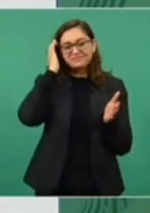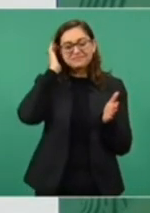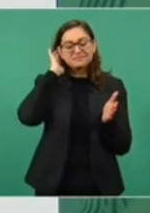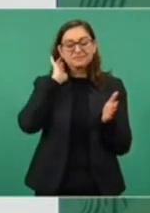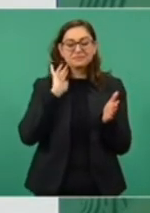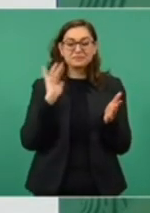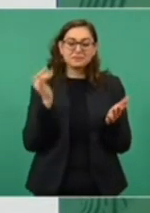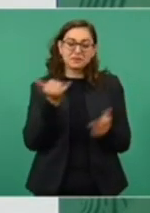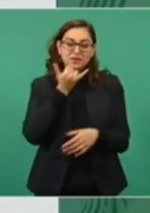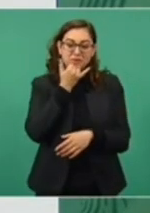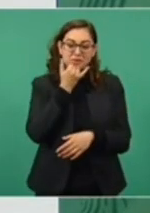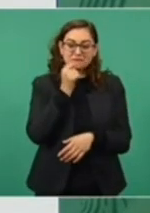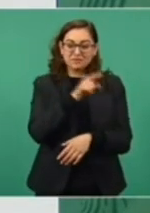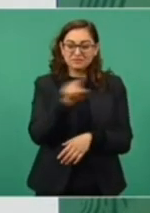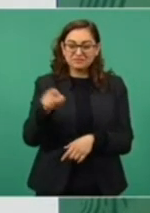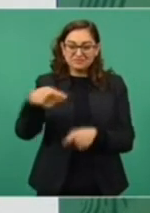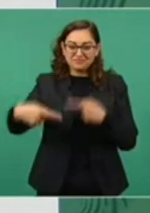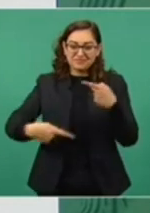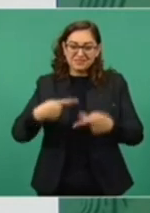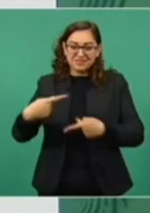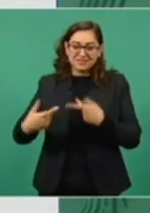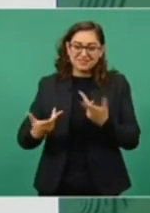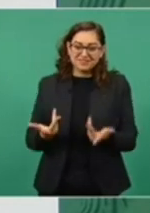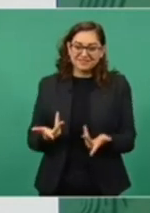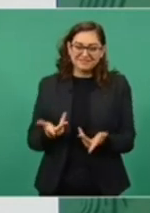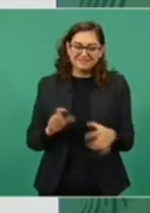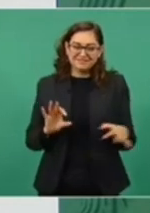Entonces, ya aclaramos.